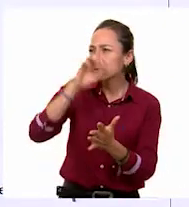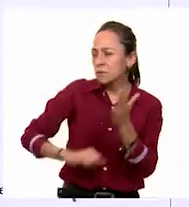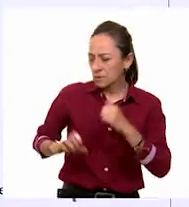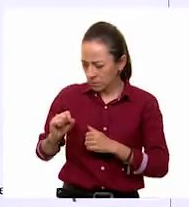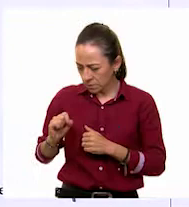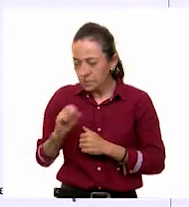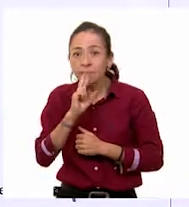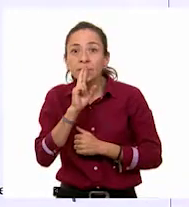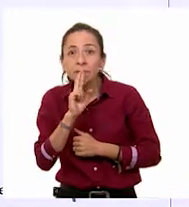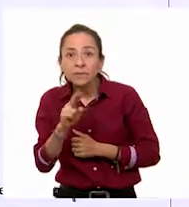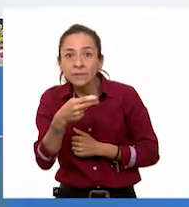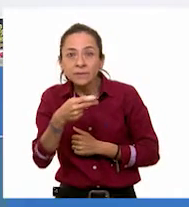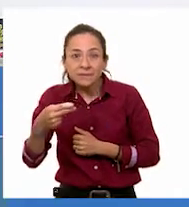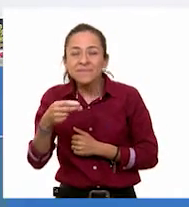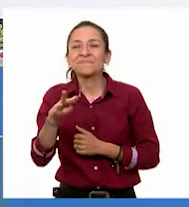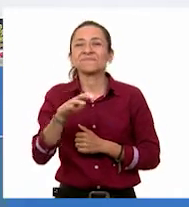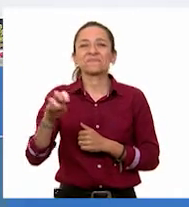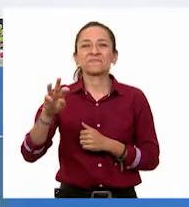340.